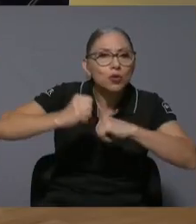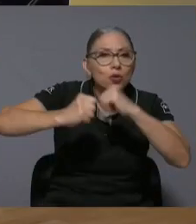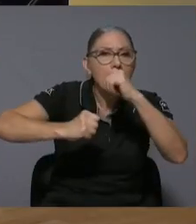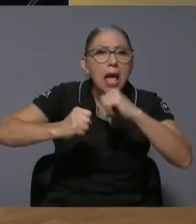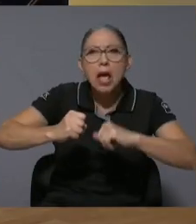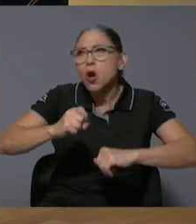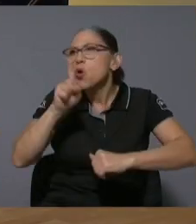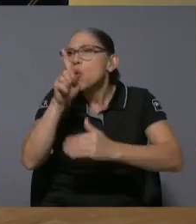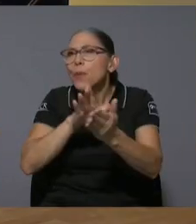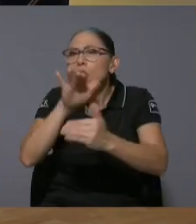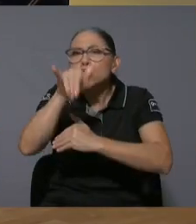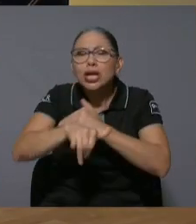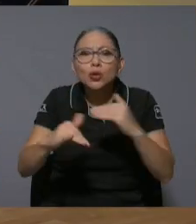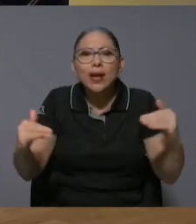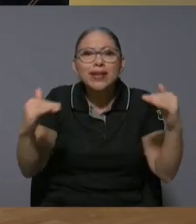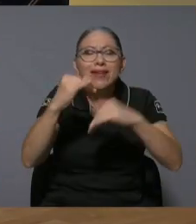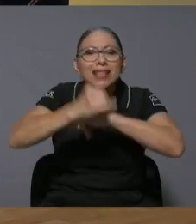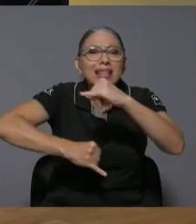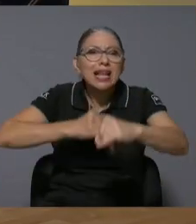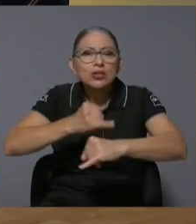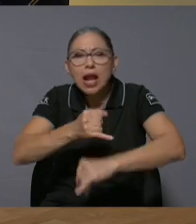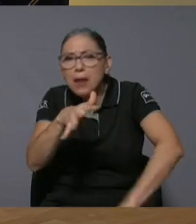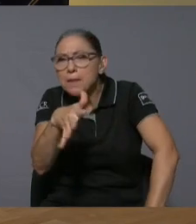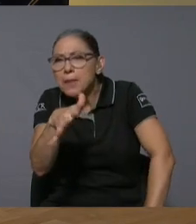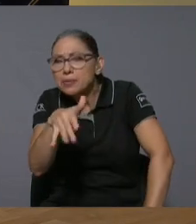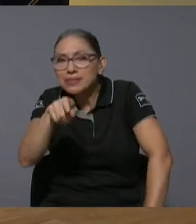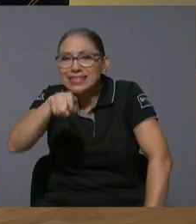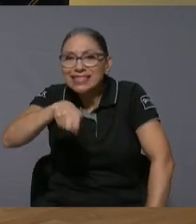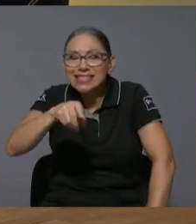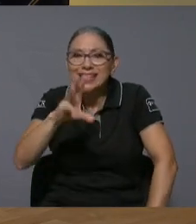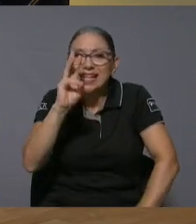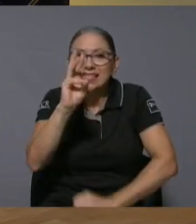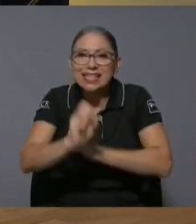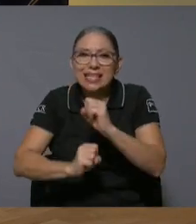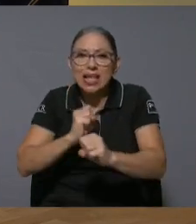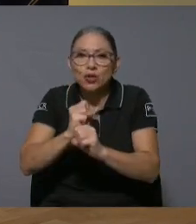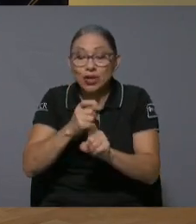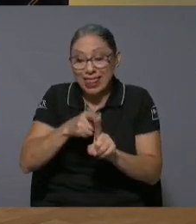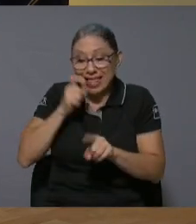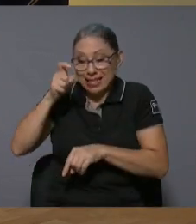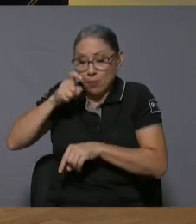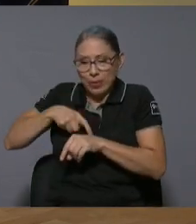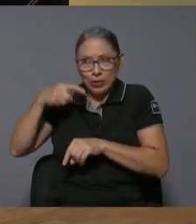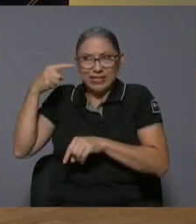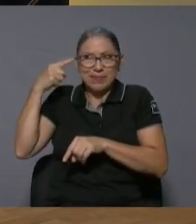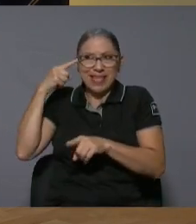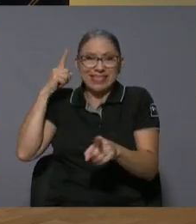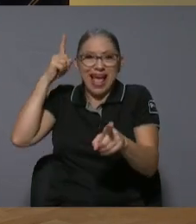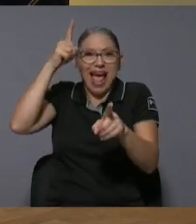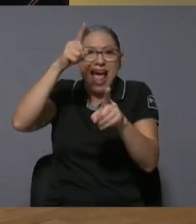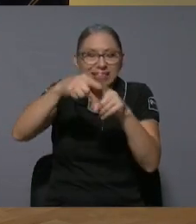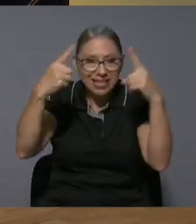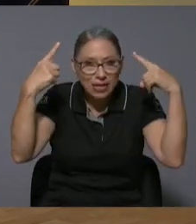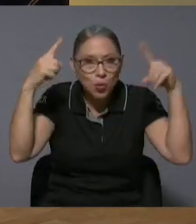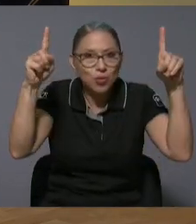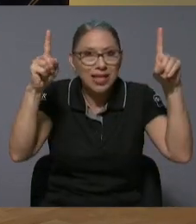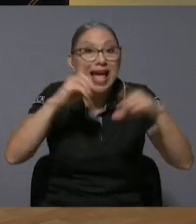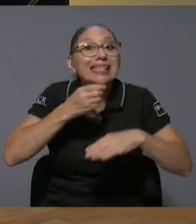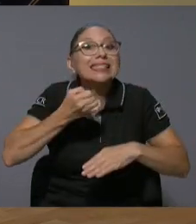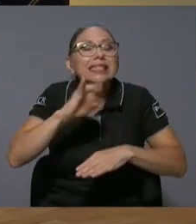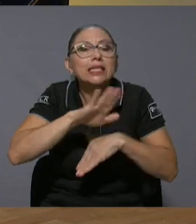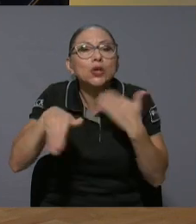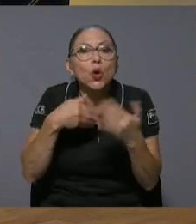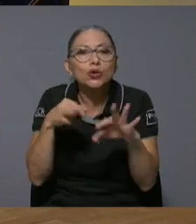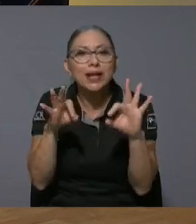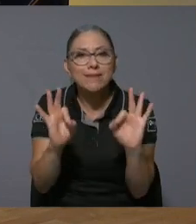a nivel internacional tomará sus 6 años desde que se piensa hasta que se ejecute si todo sale bien entonces nos